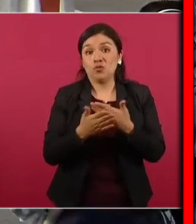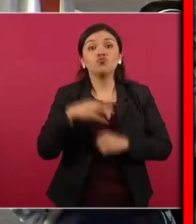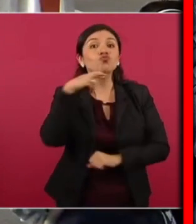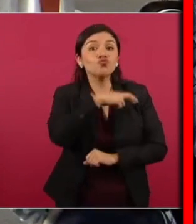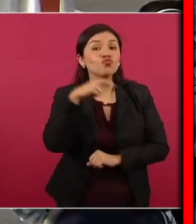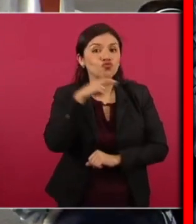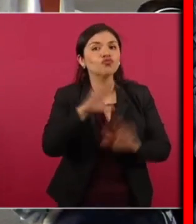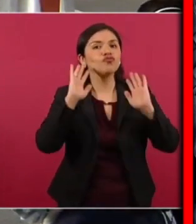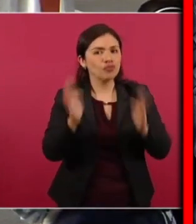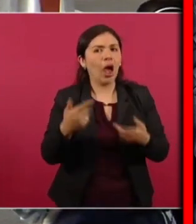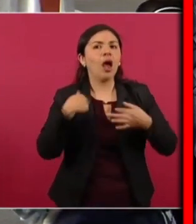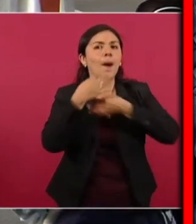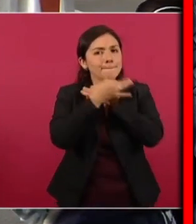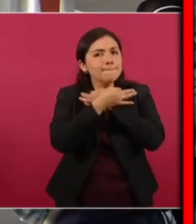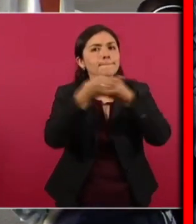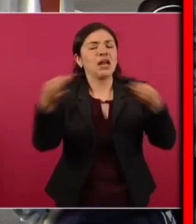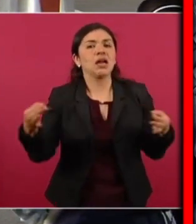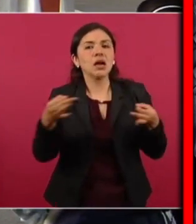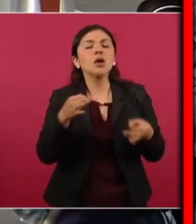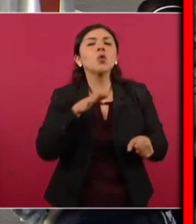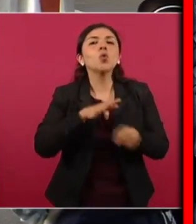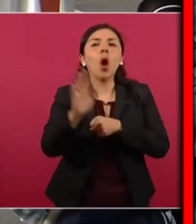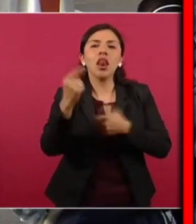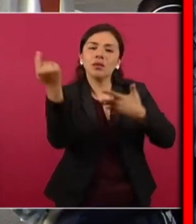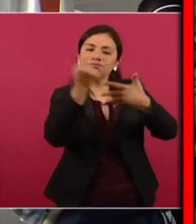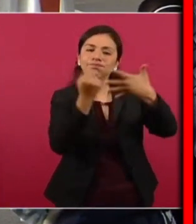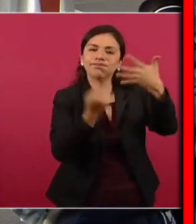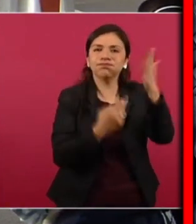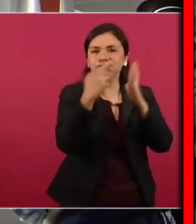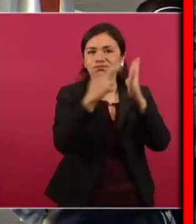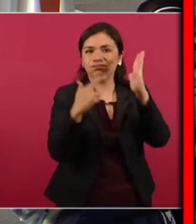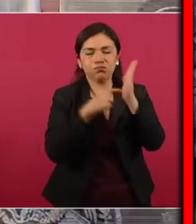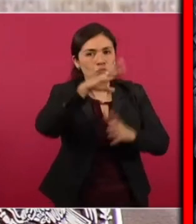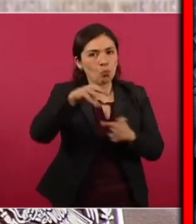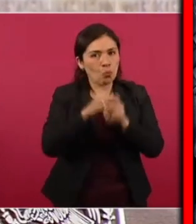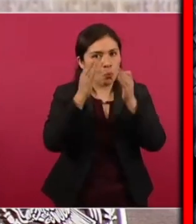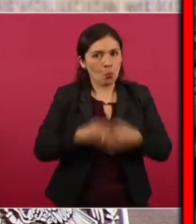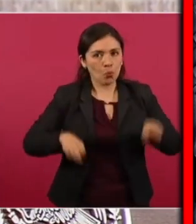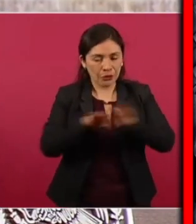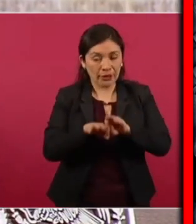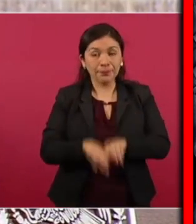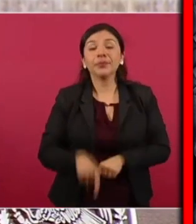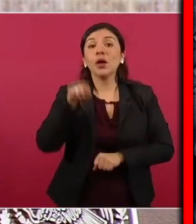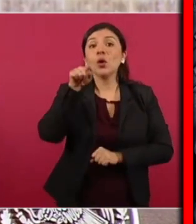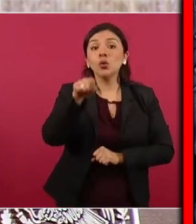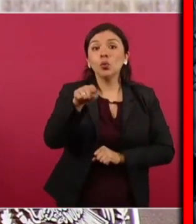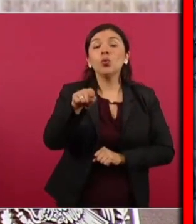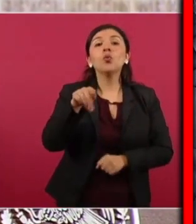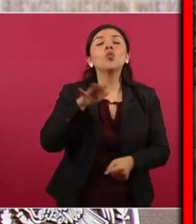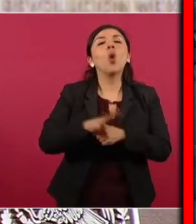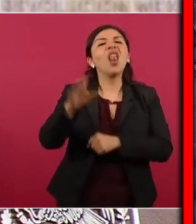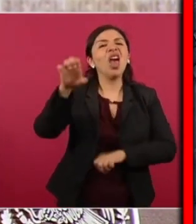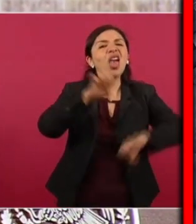a dar a conocer los lineamientos generales la empresa que va a manejar